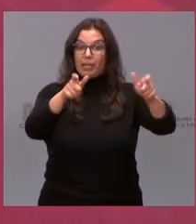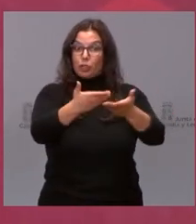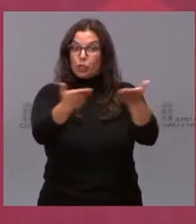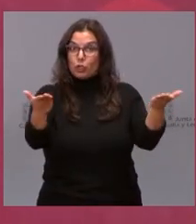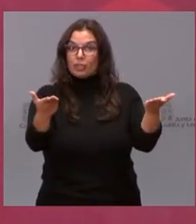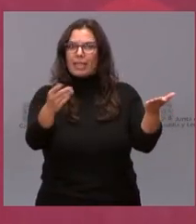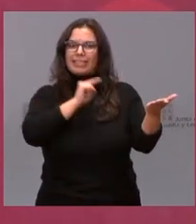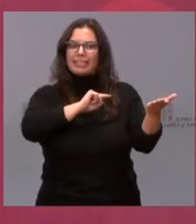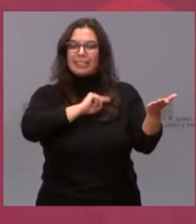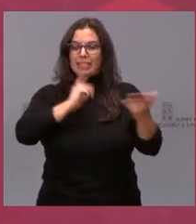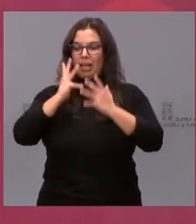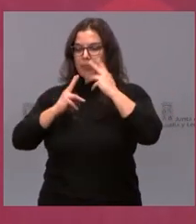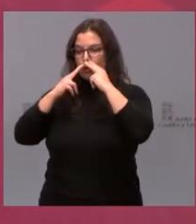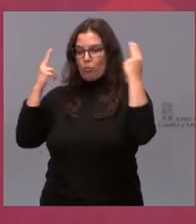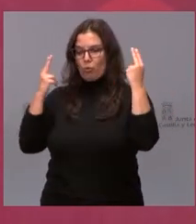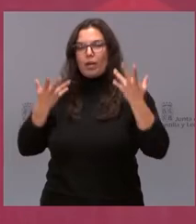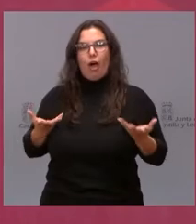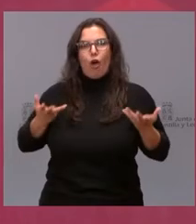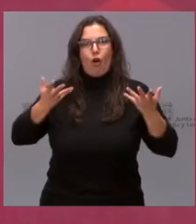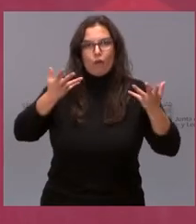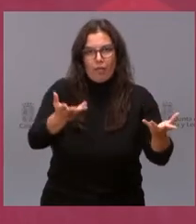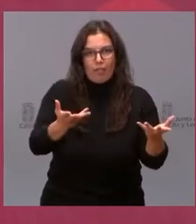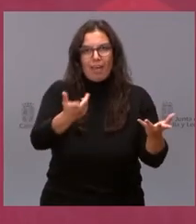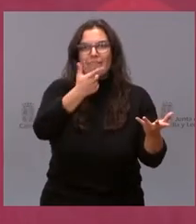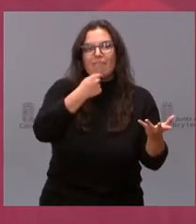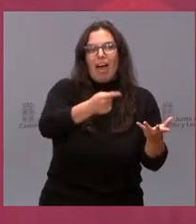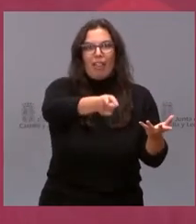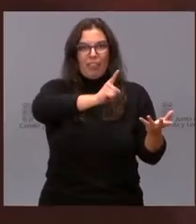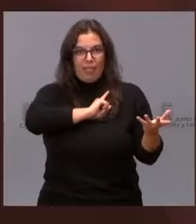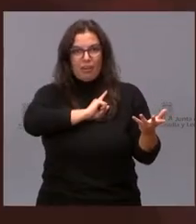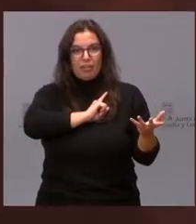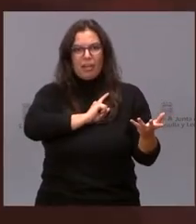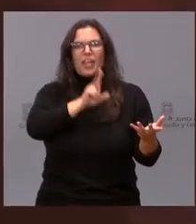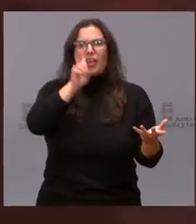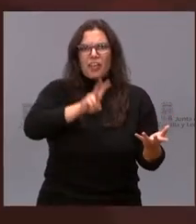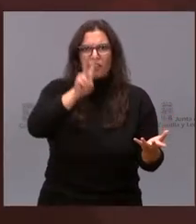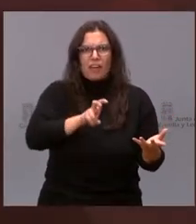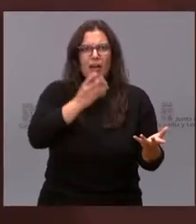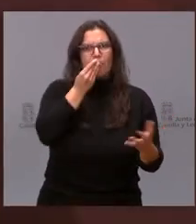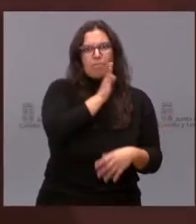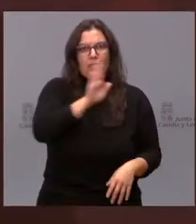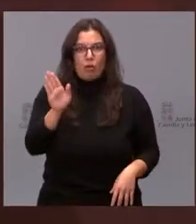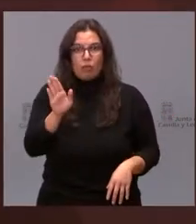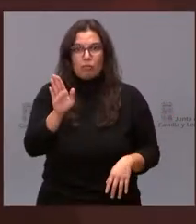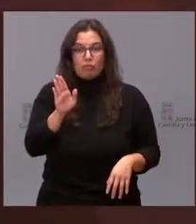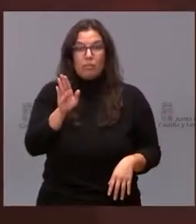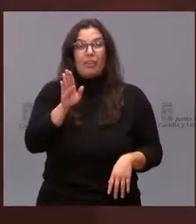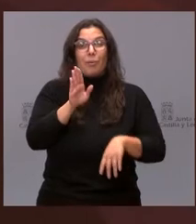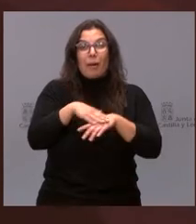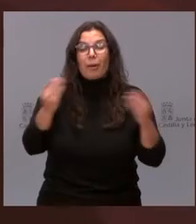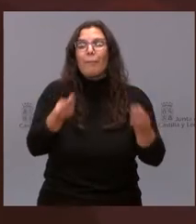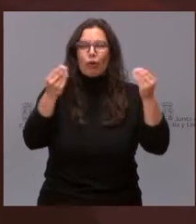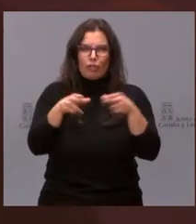sienta que las administraciones estamos a su servicio e intentemos serles lo más útiles posible, por el bien de toda la sociedad.